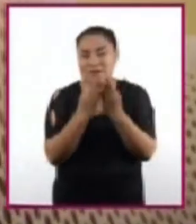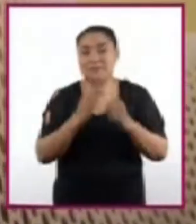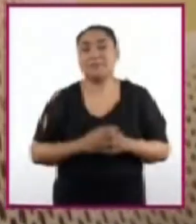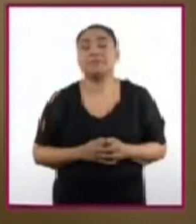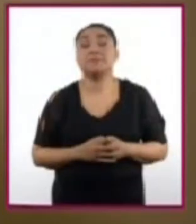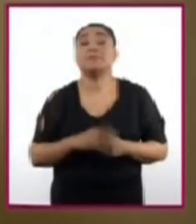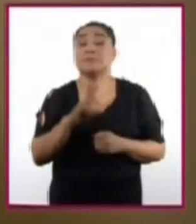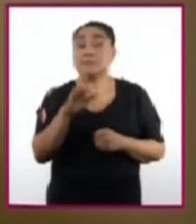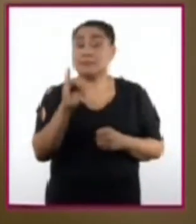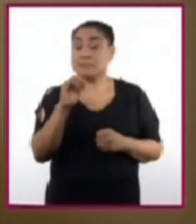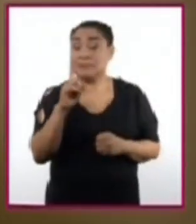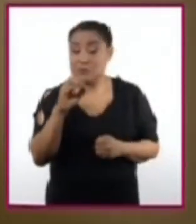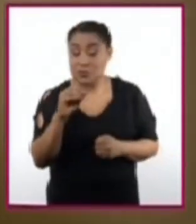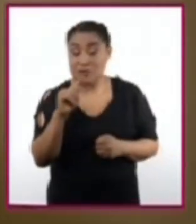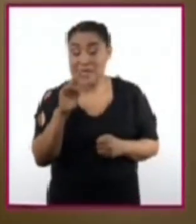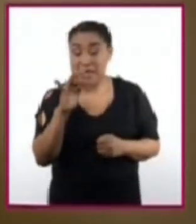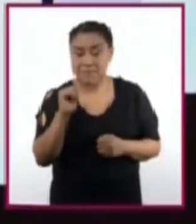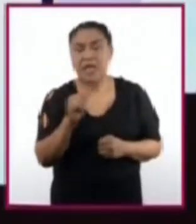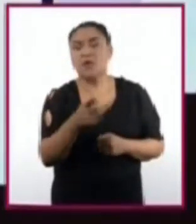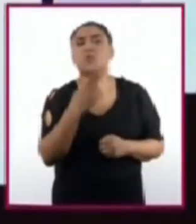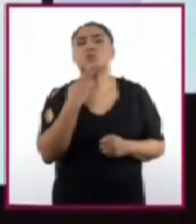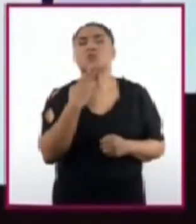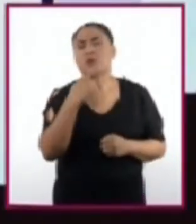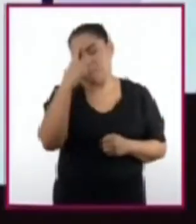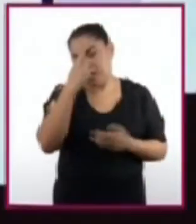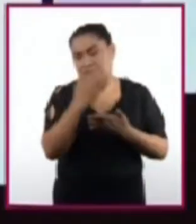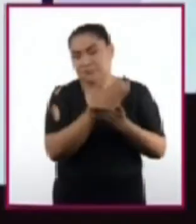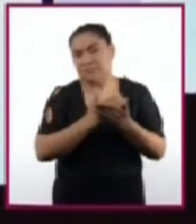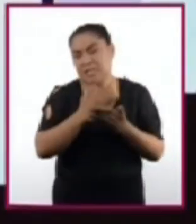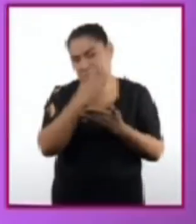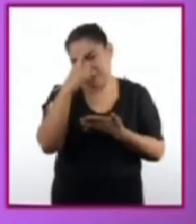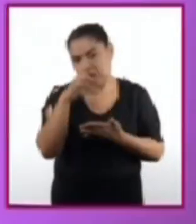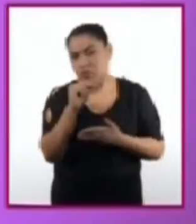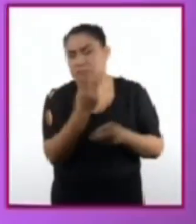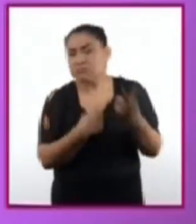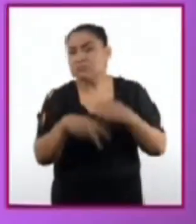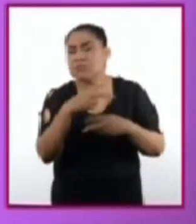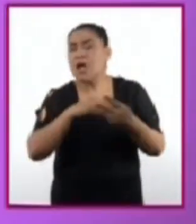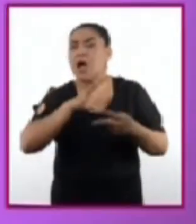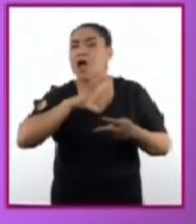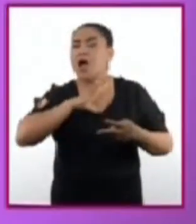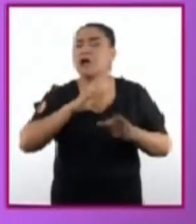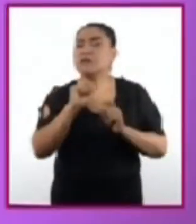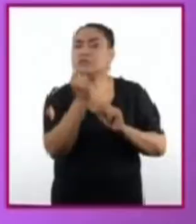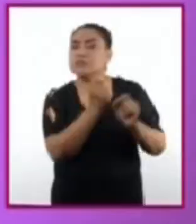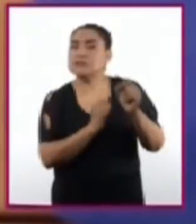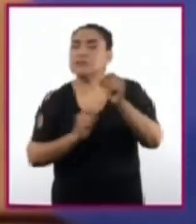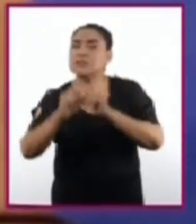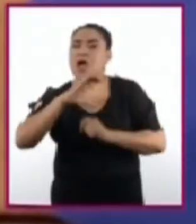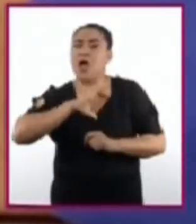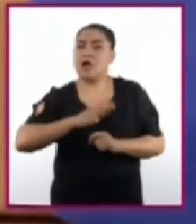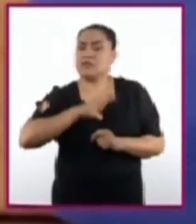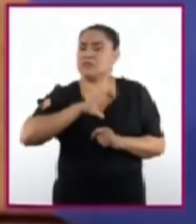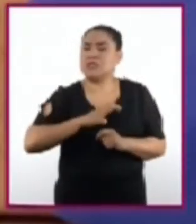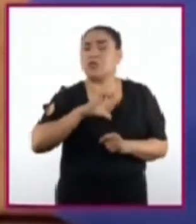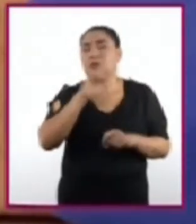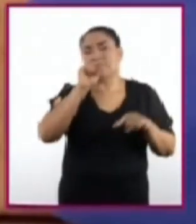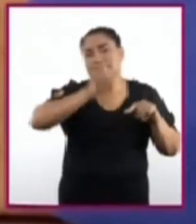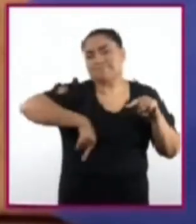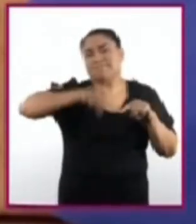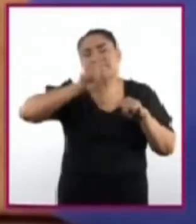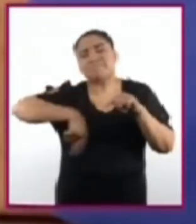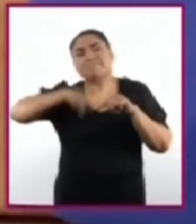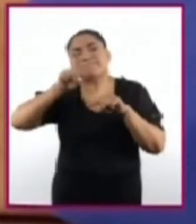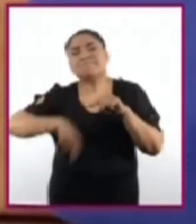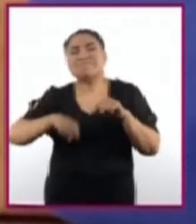la radioterapia, se emplean como tratamiento para detener el crecimiento de células cancerígenas y eliminar el tejido